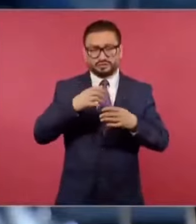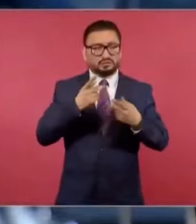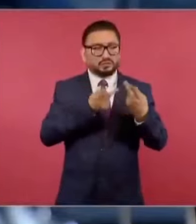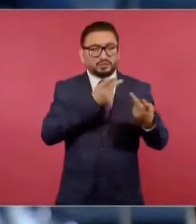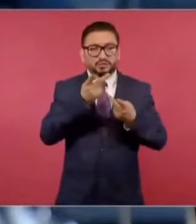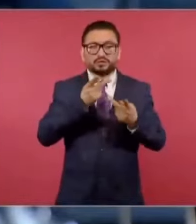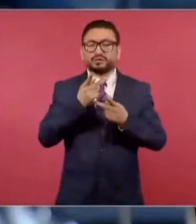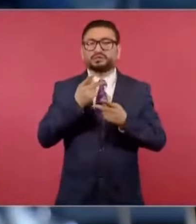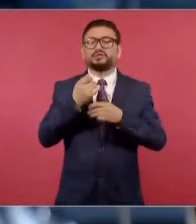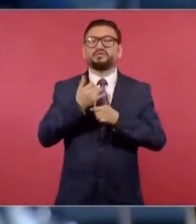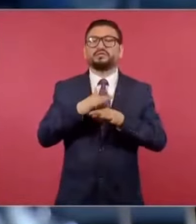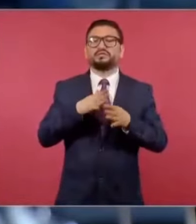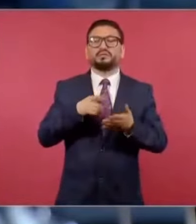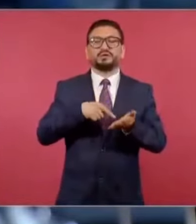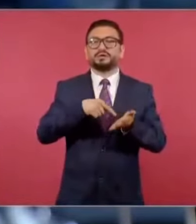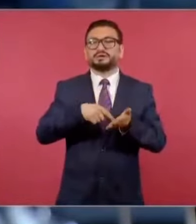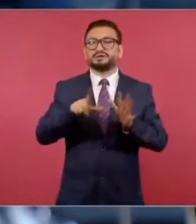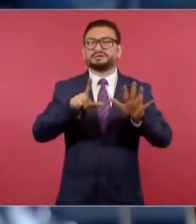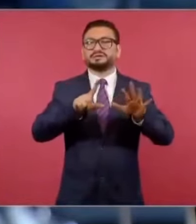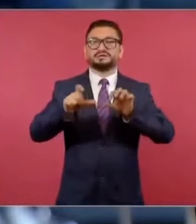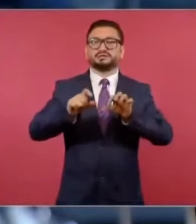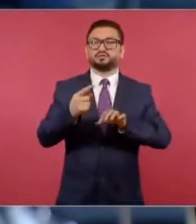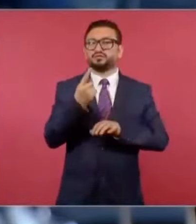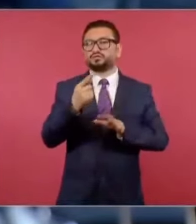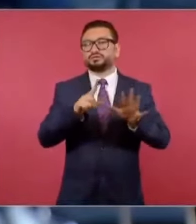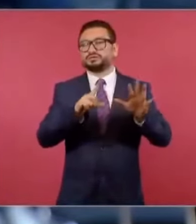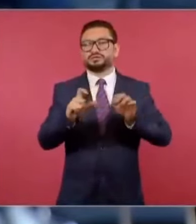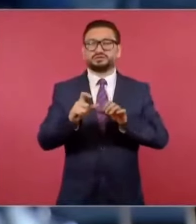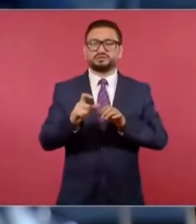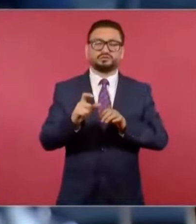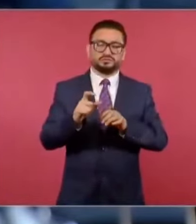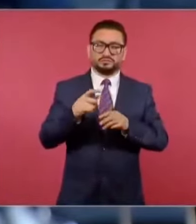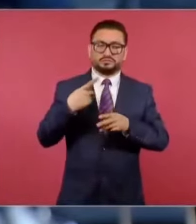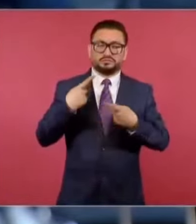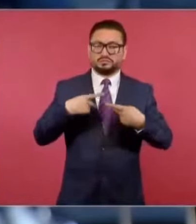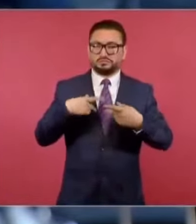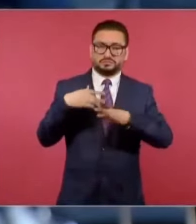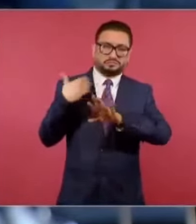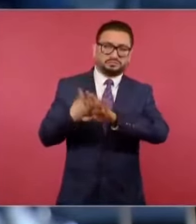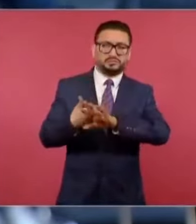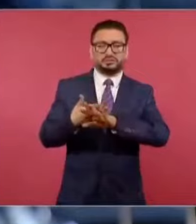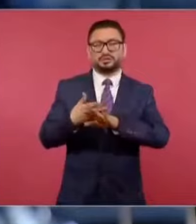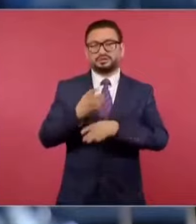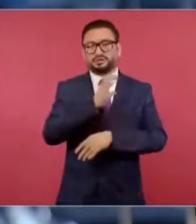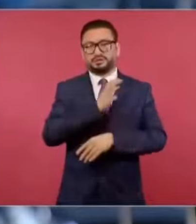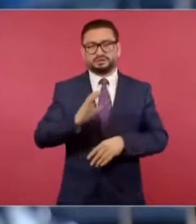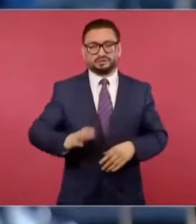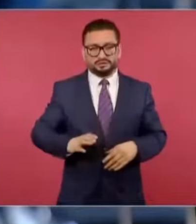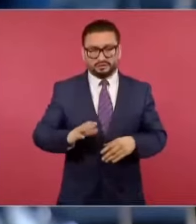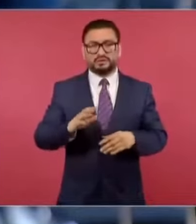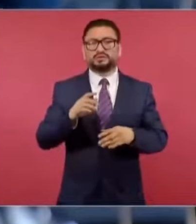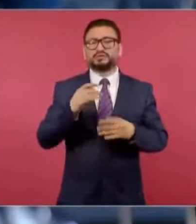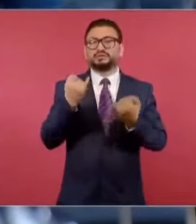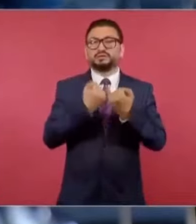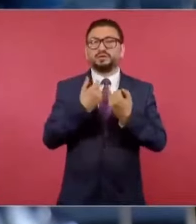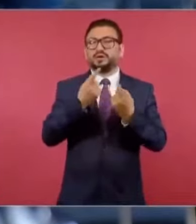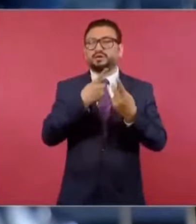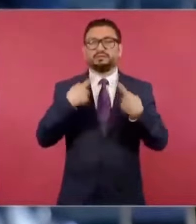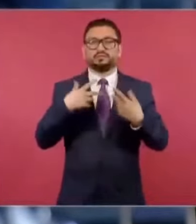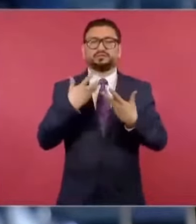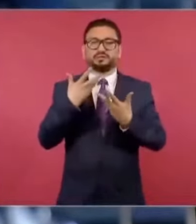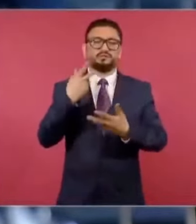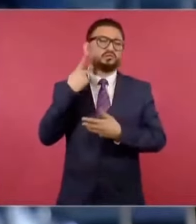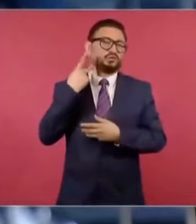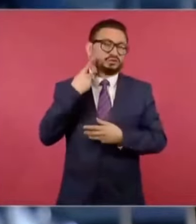reportan al menos 701 o 701 agresiones en contra de candidatos, pero también aspirantes políticos y